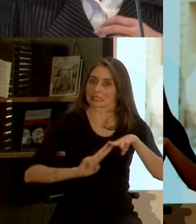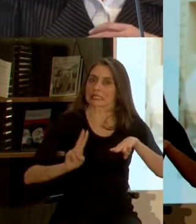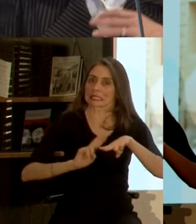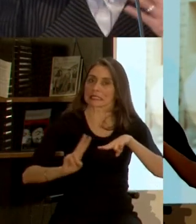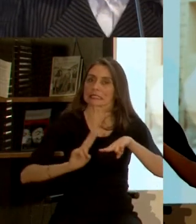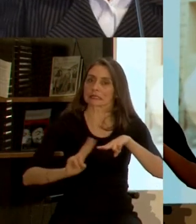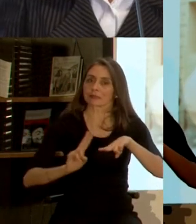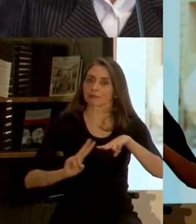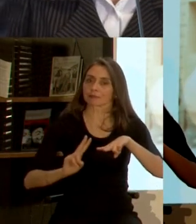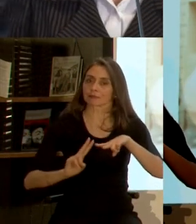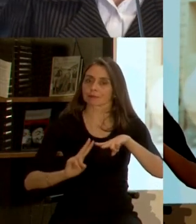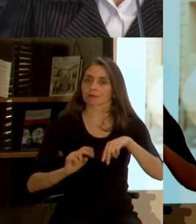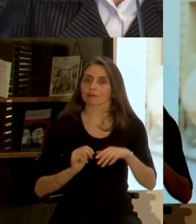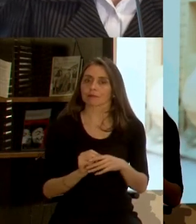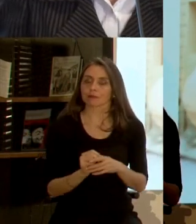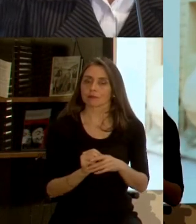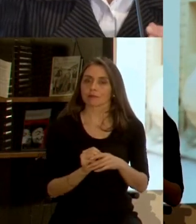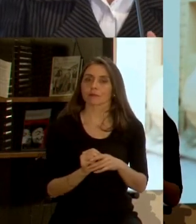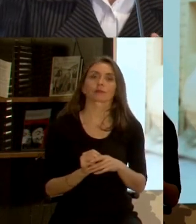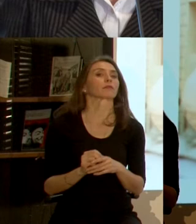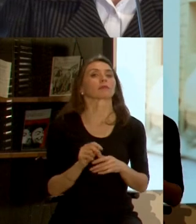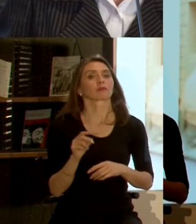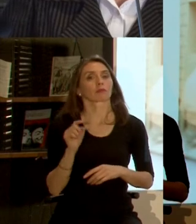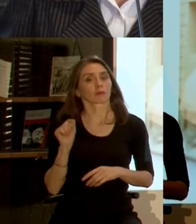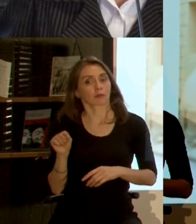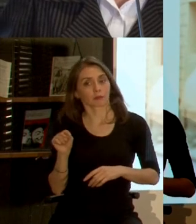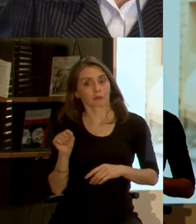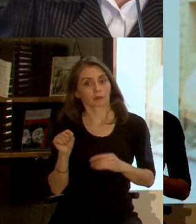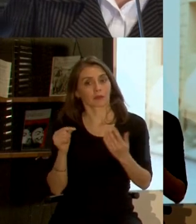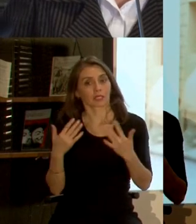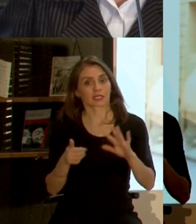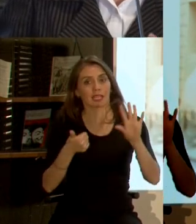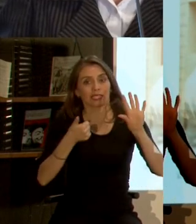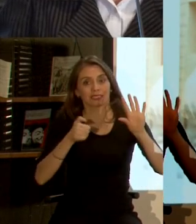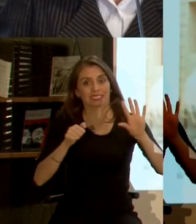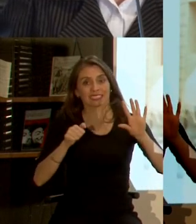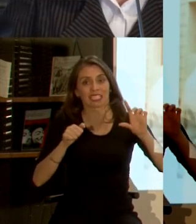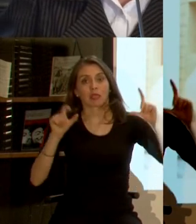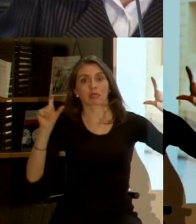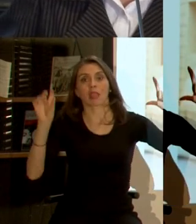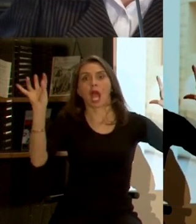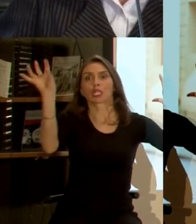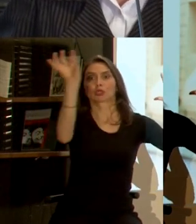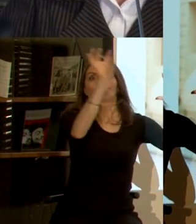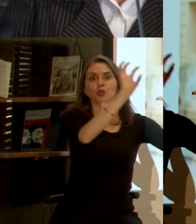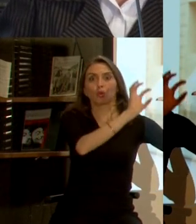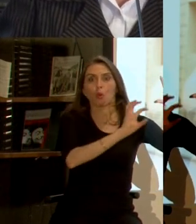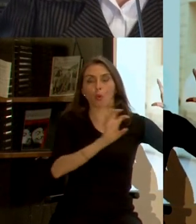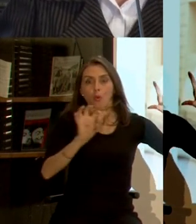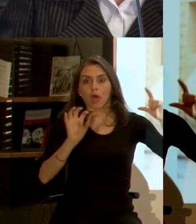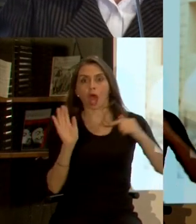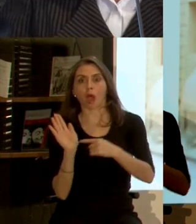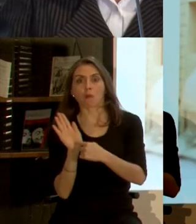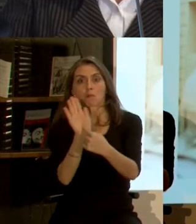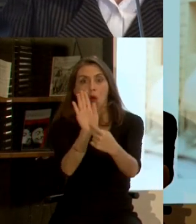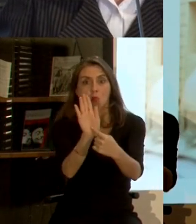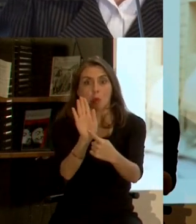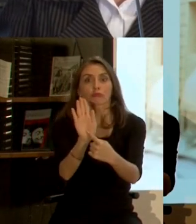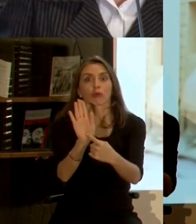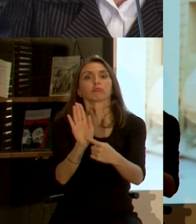y si el BID ha llegado a 60 ciudades con esta propuesta